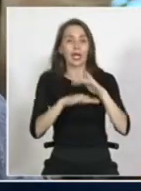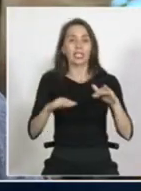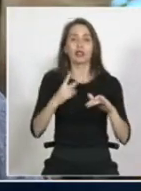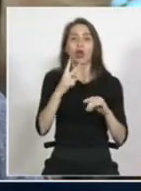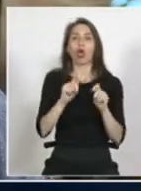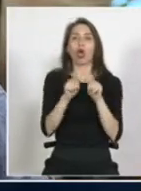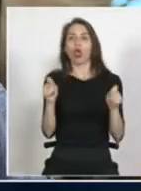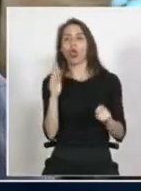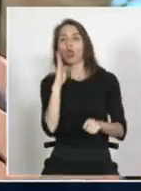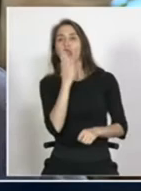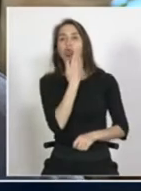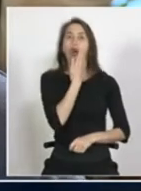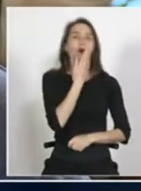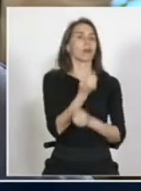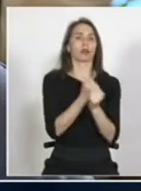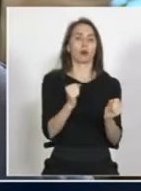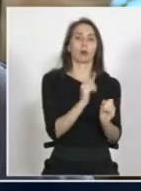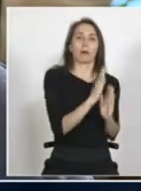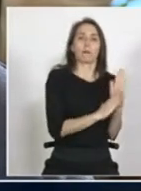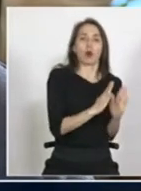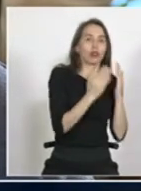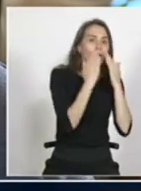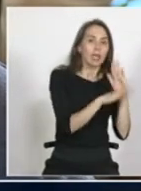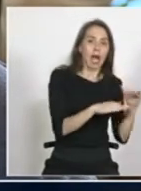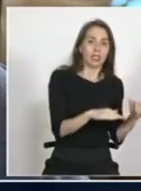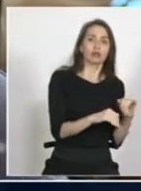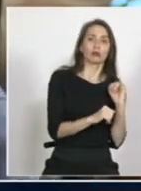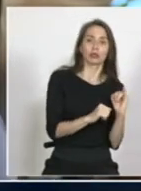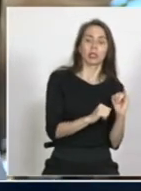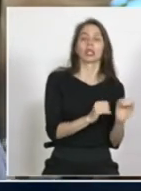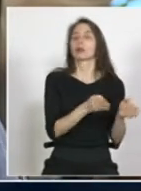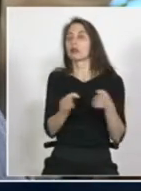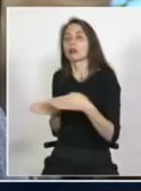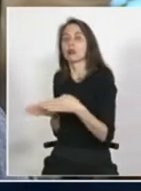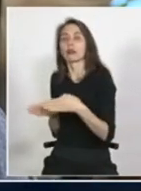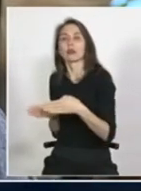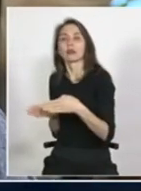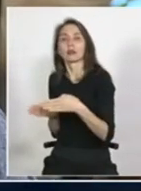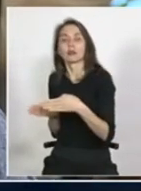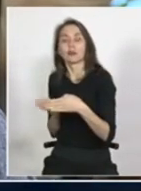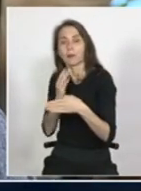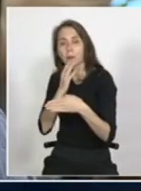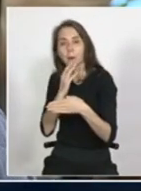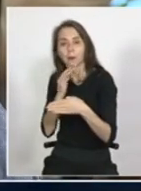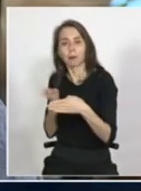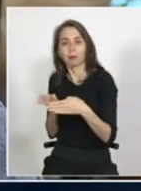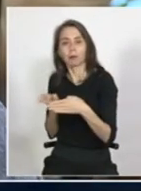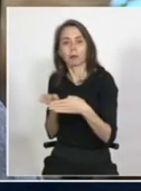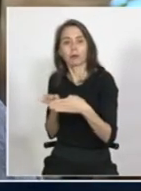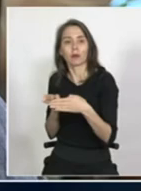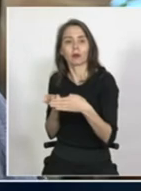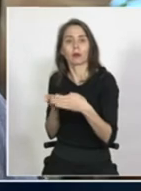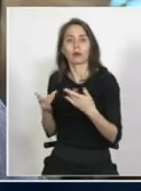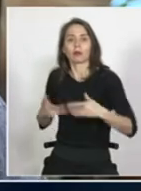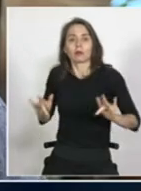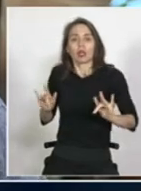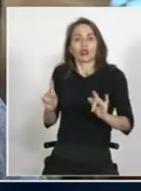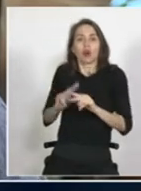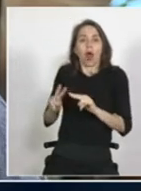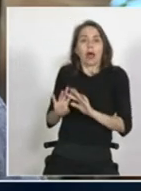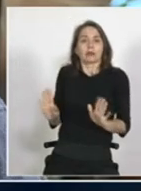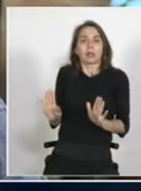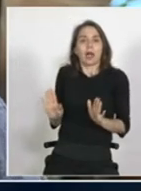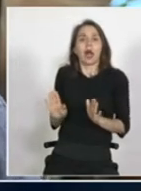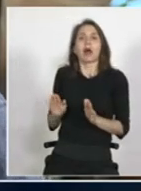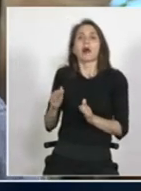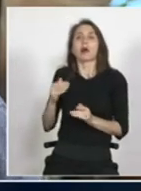estándar de, por un lado, estar protegiendo la infancia y, por otro lado, estar por omisión excluyendo a los niños de